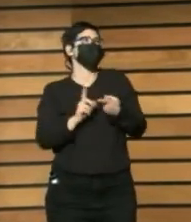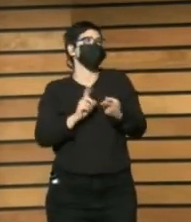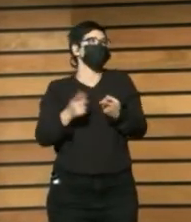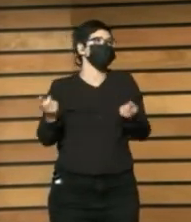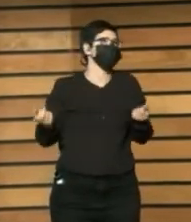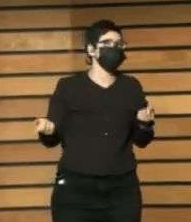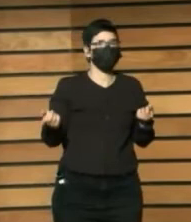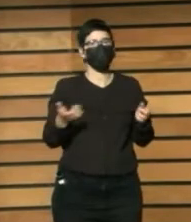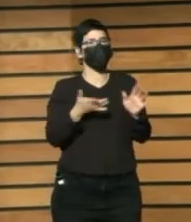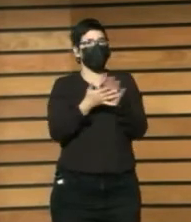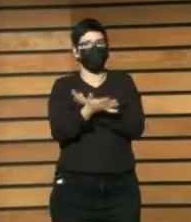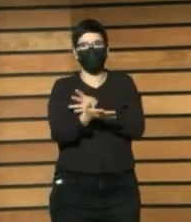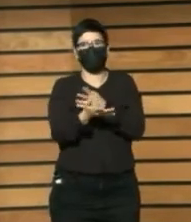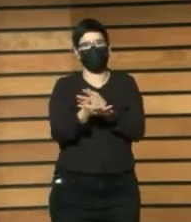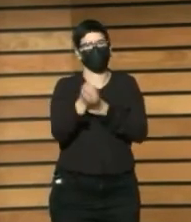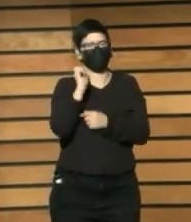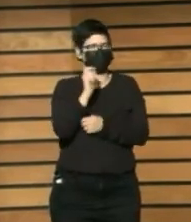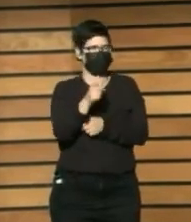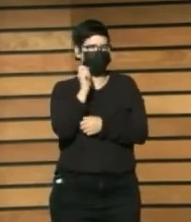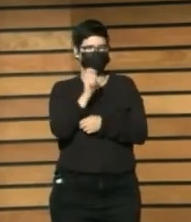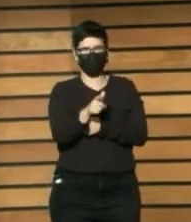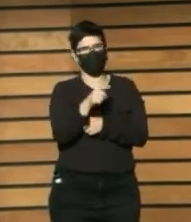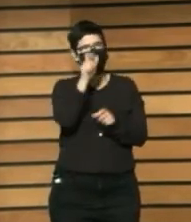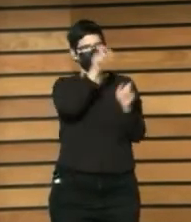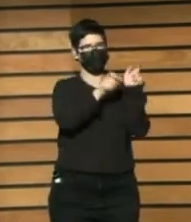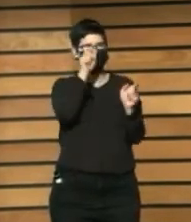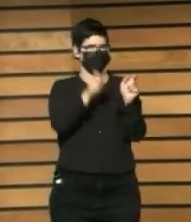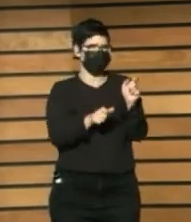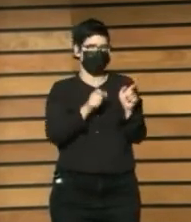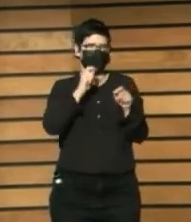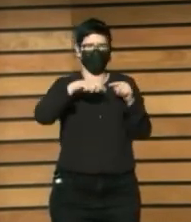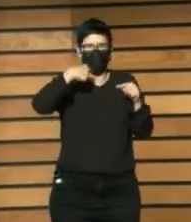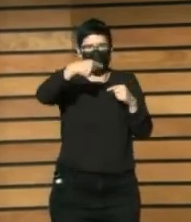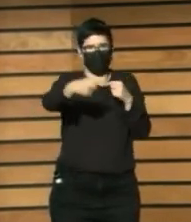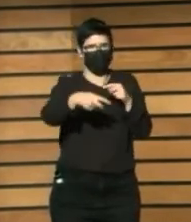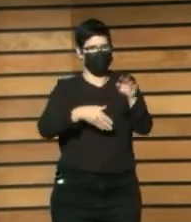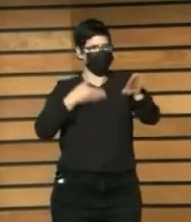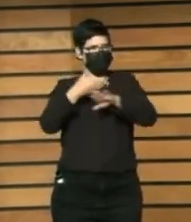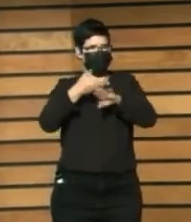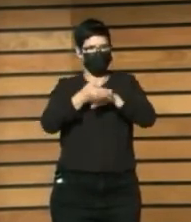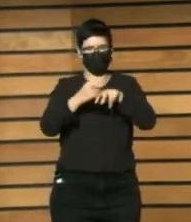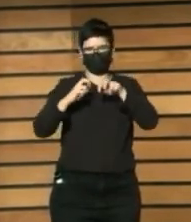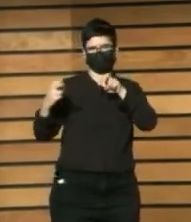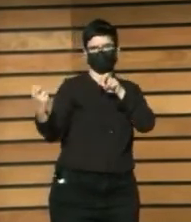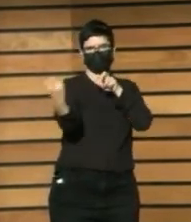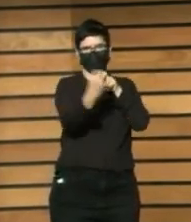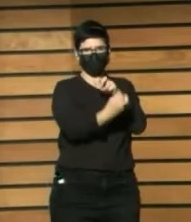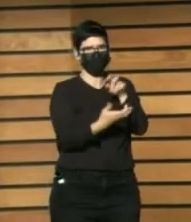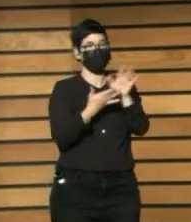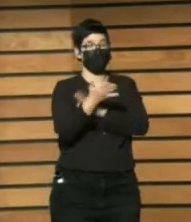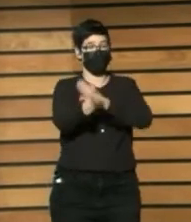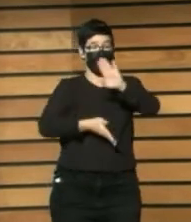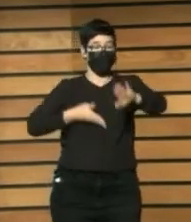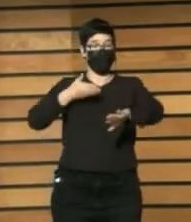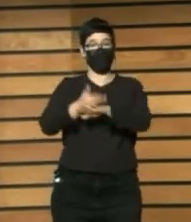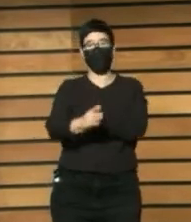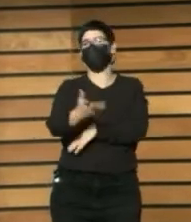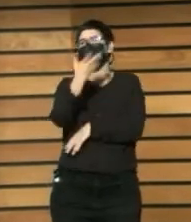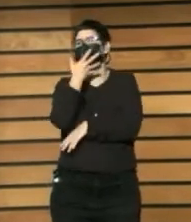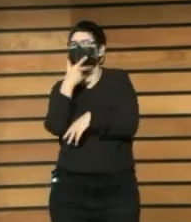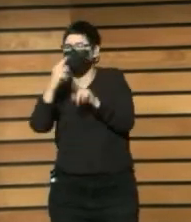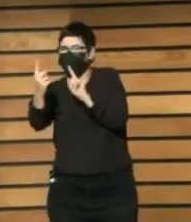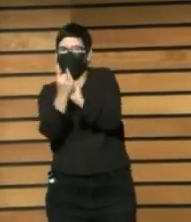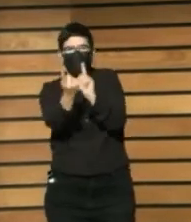Donde hay Los habituales Que van Todos los días Y sabemos Que si vamos allí Nos vamos a encontrar A personas Que conocemos